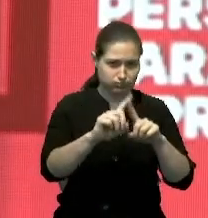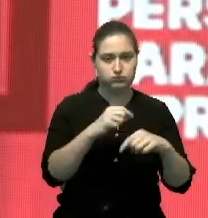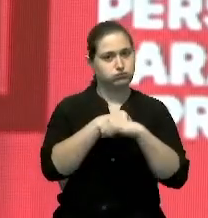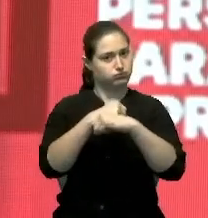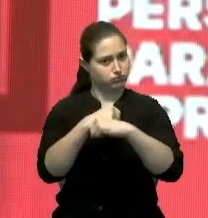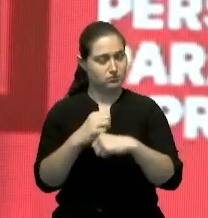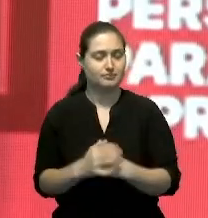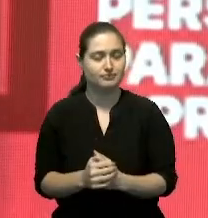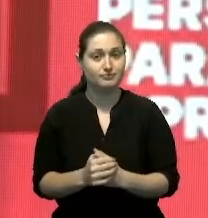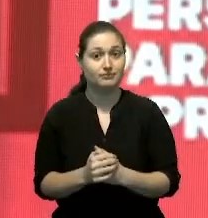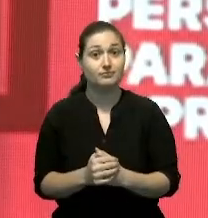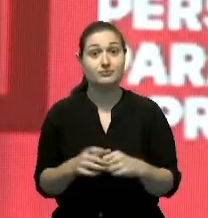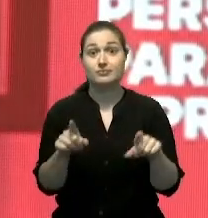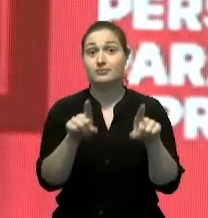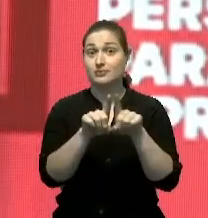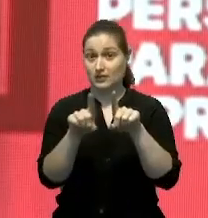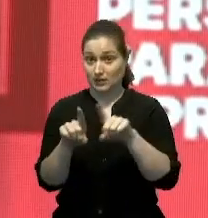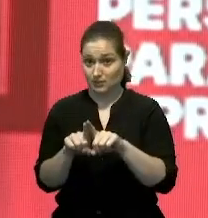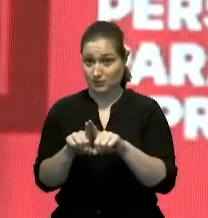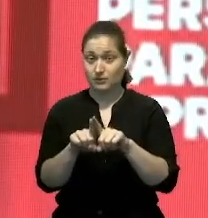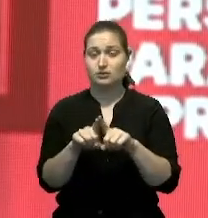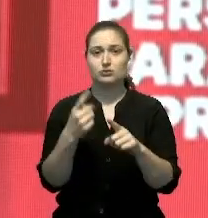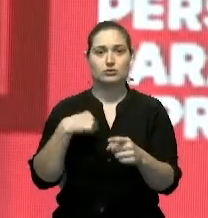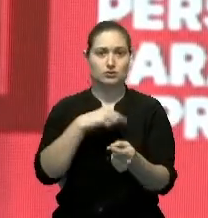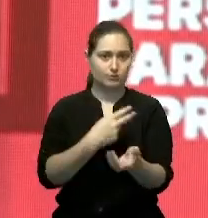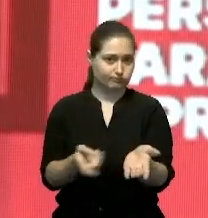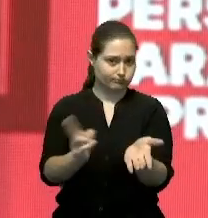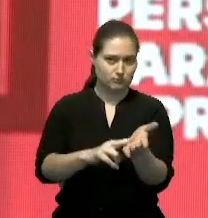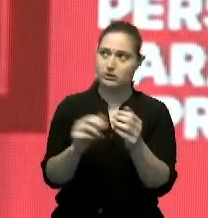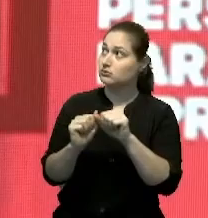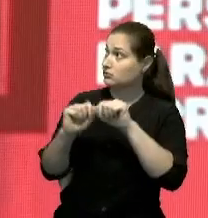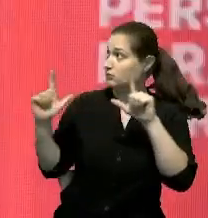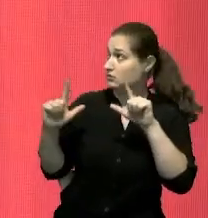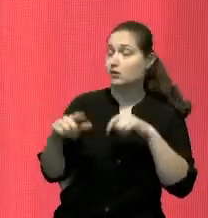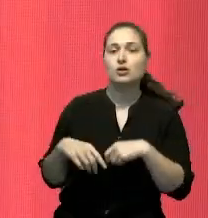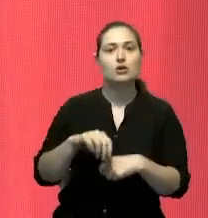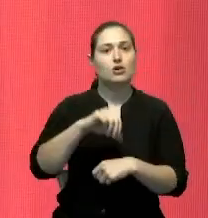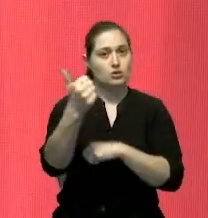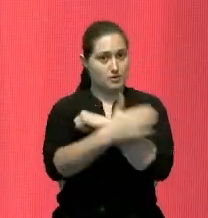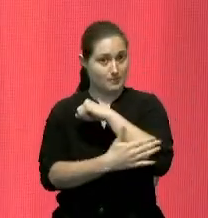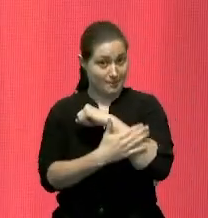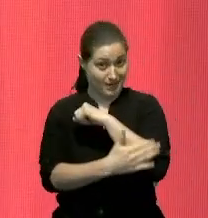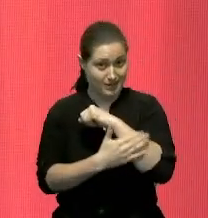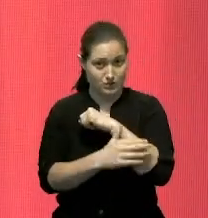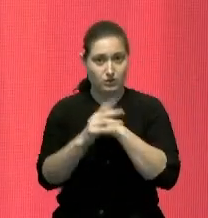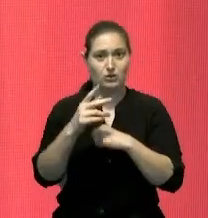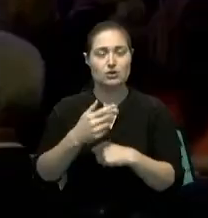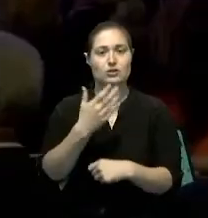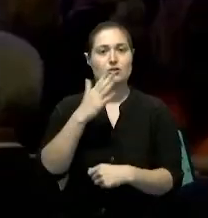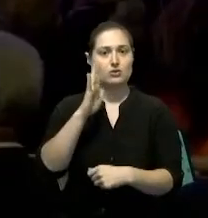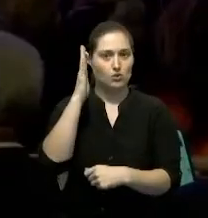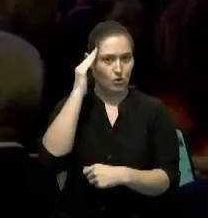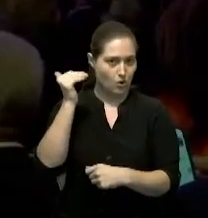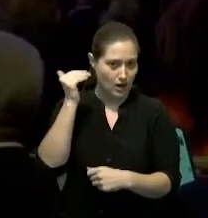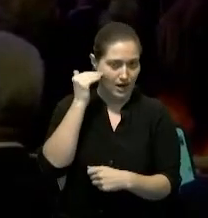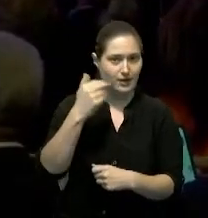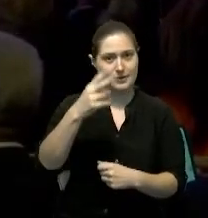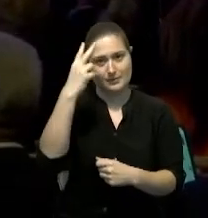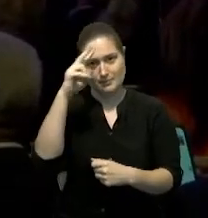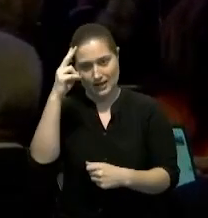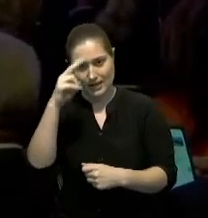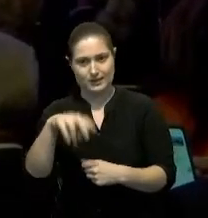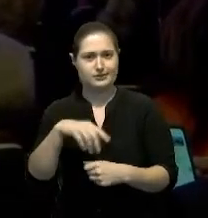También hemos firmado memorándum de entendimiento en la próxima lámina con varios países, como en el caso de Corea, México, Ecuador y Mercosur,